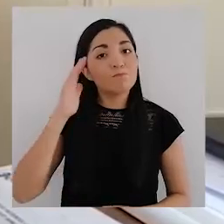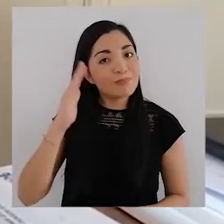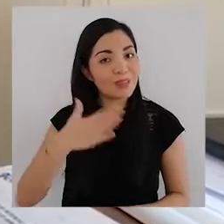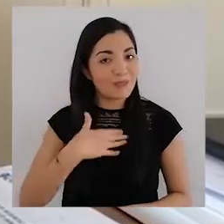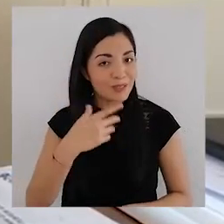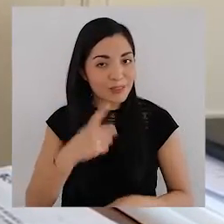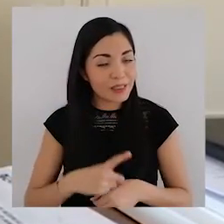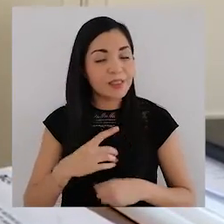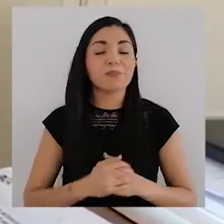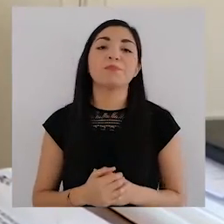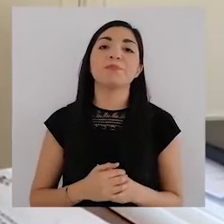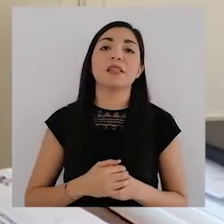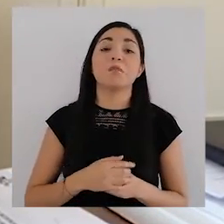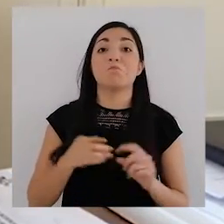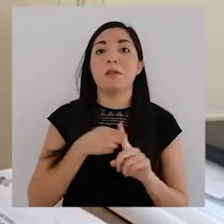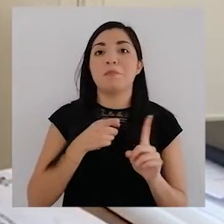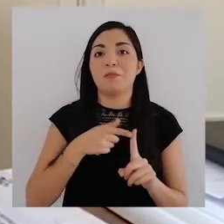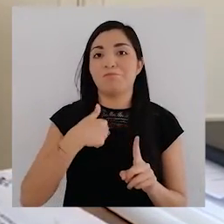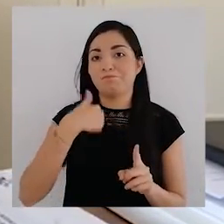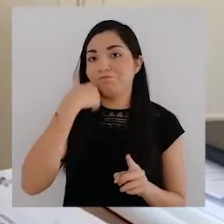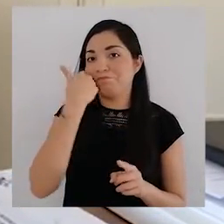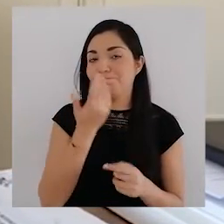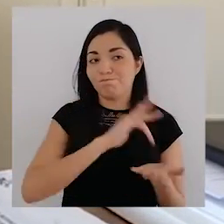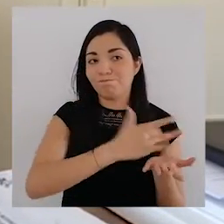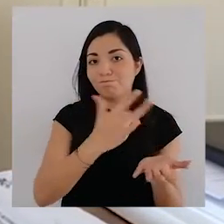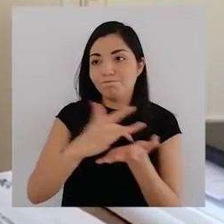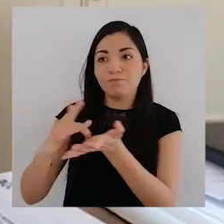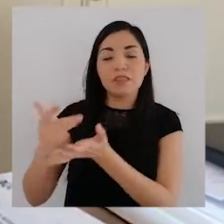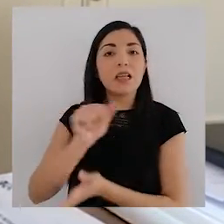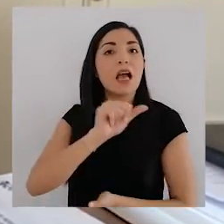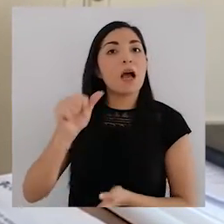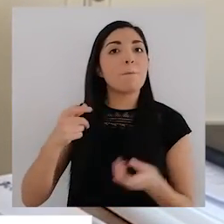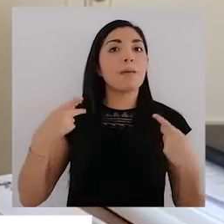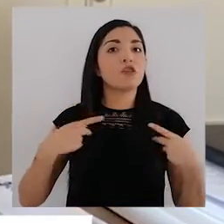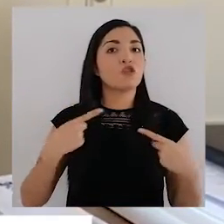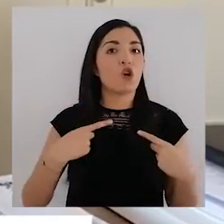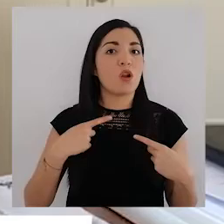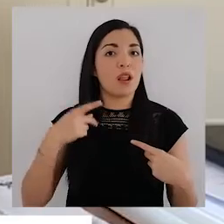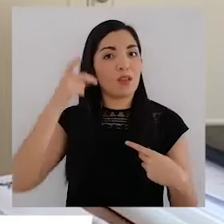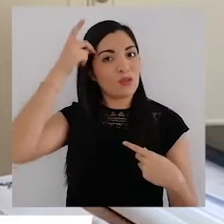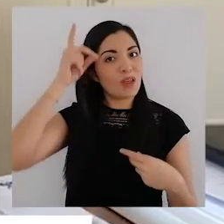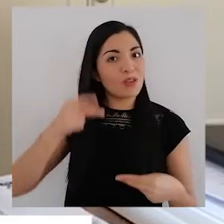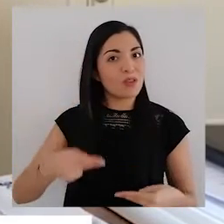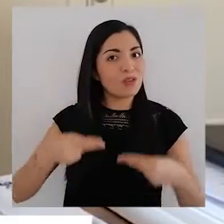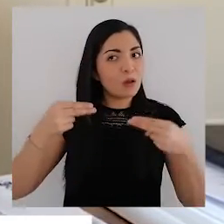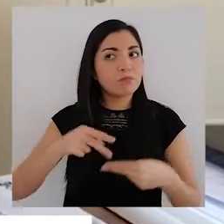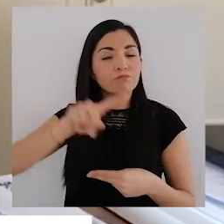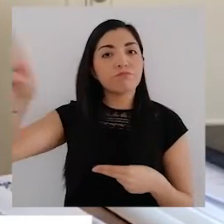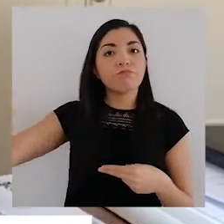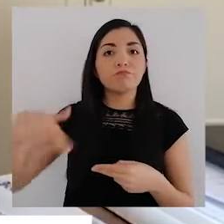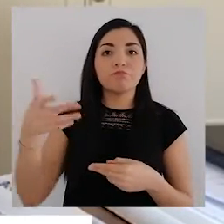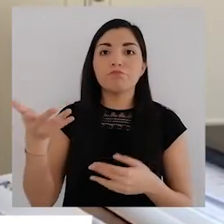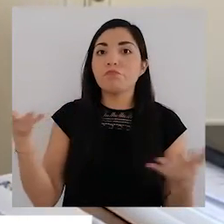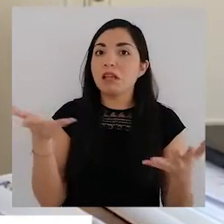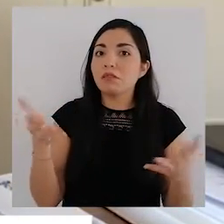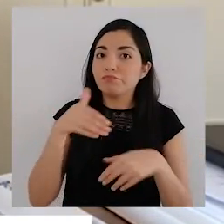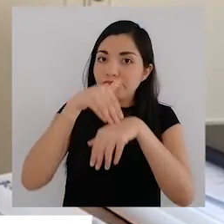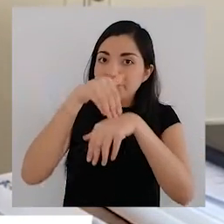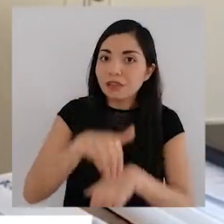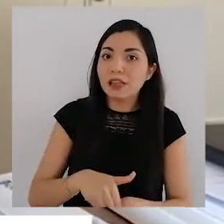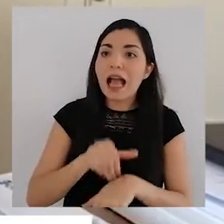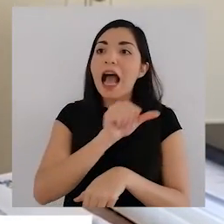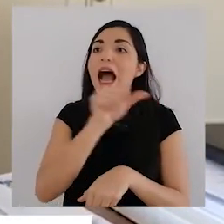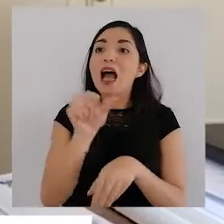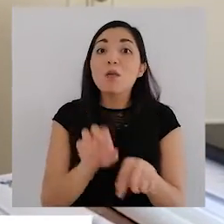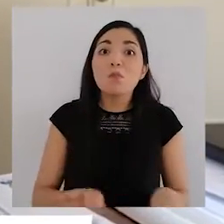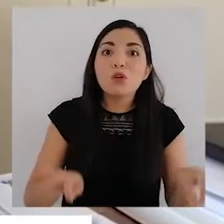Hola, buenos días. Quiero empezar agradeciéndole a los comerciantes que han atendido esta agenda de los giros esenciales y los no